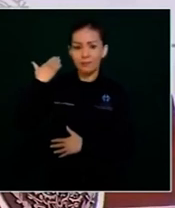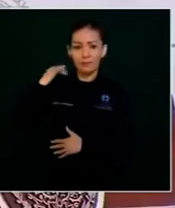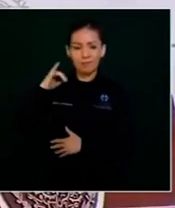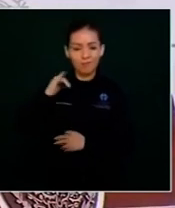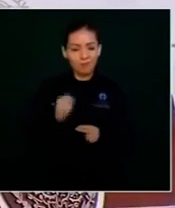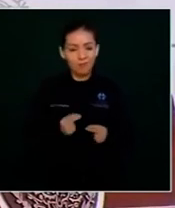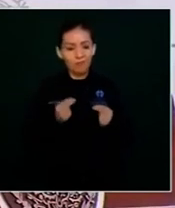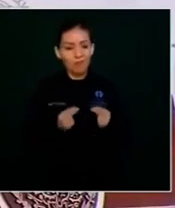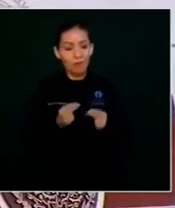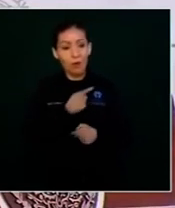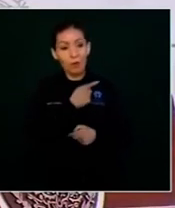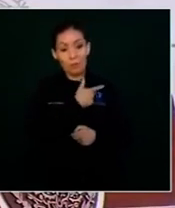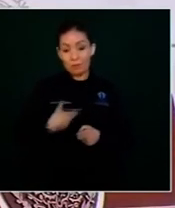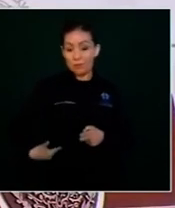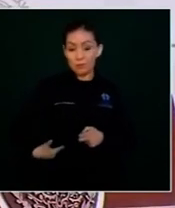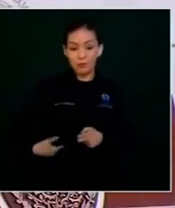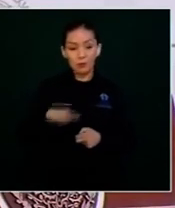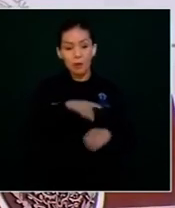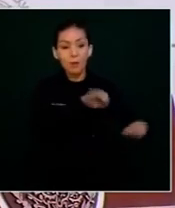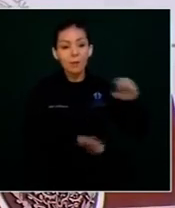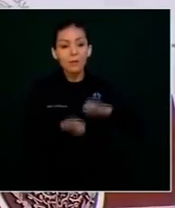de la Presidencia de la República.